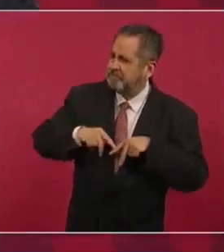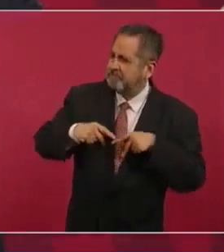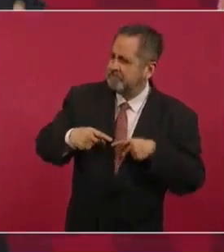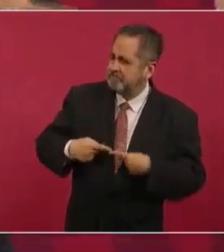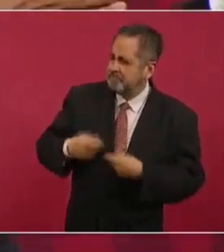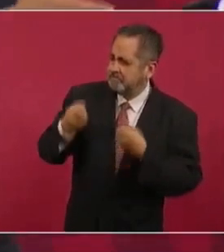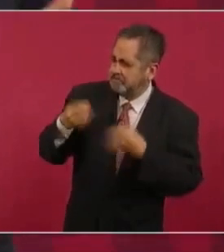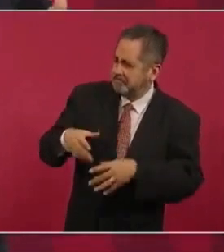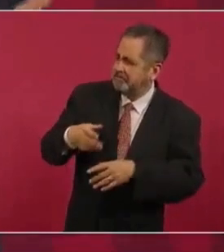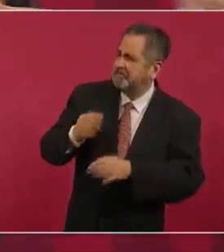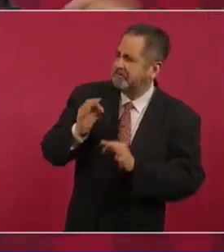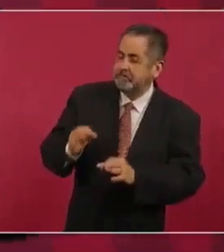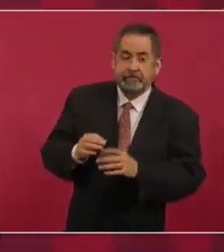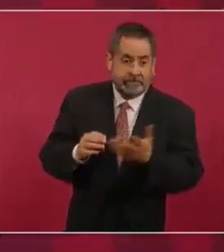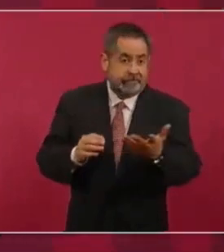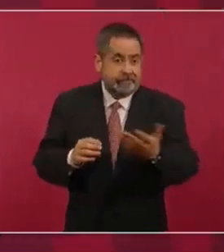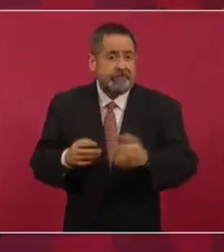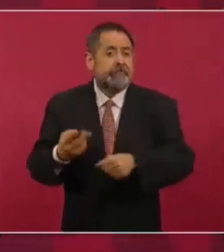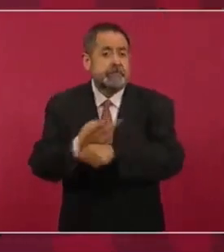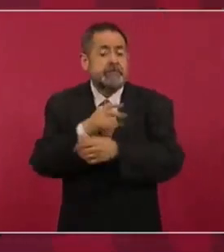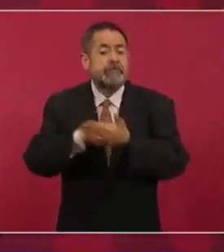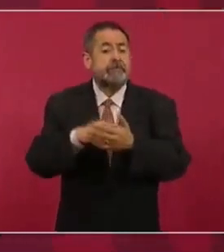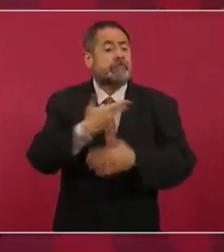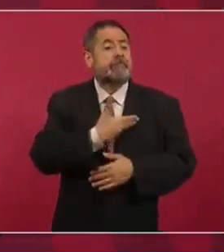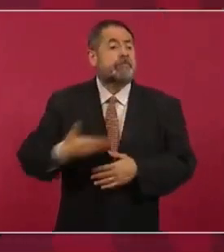sucede cuando el presidente es débil?